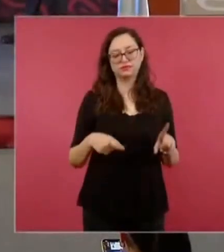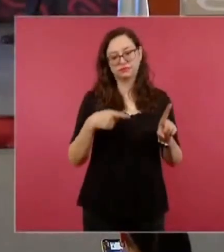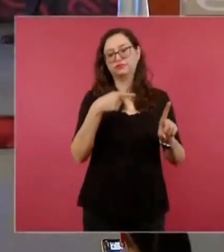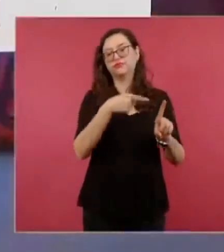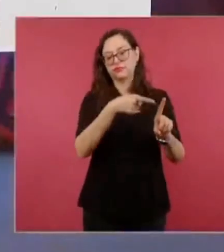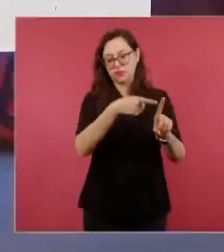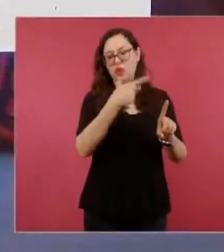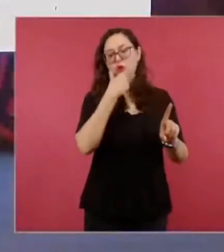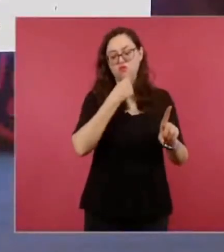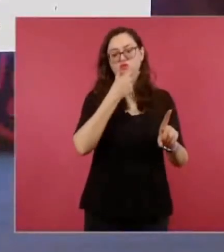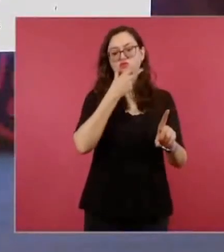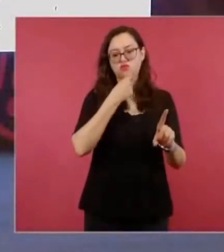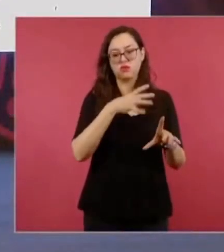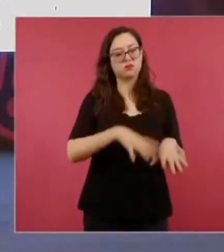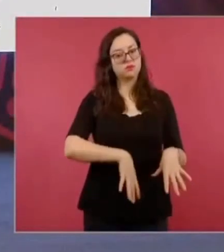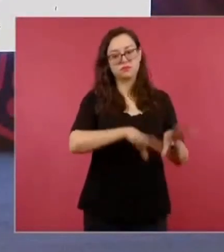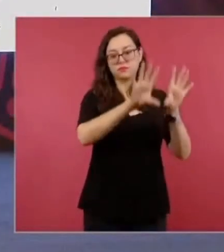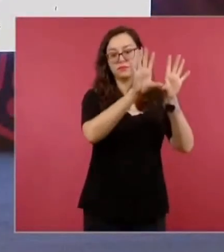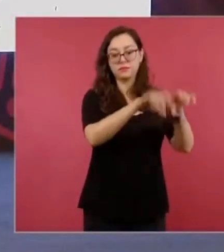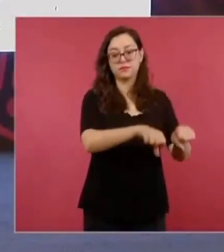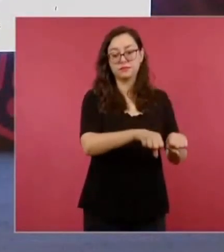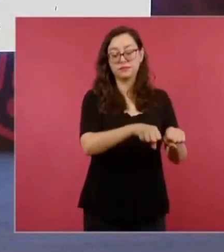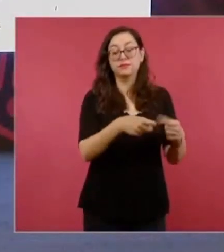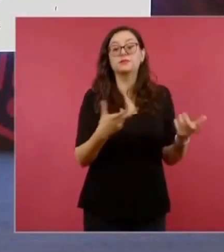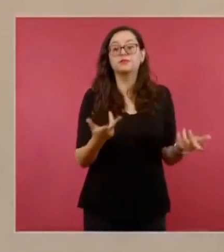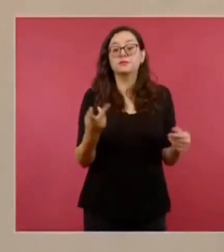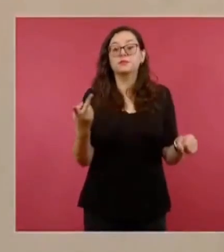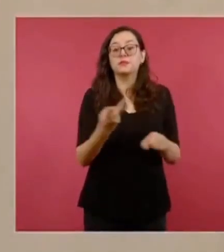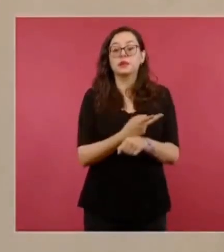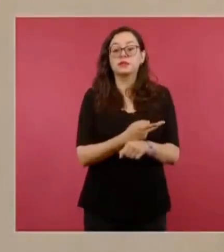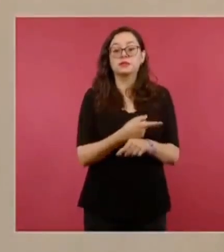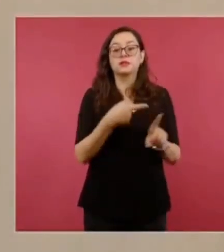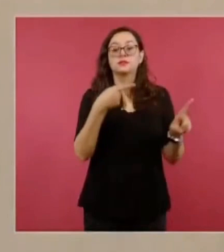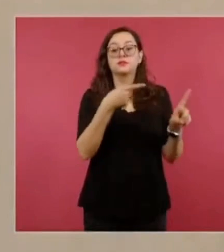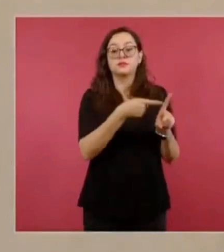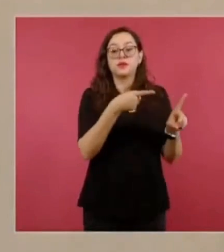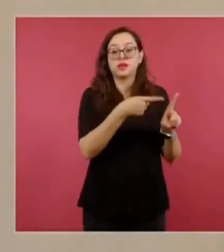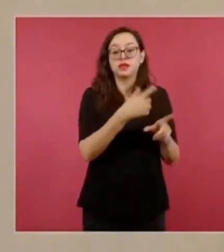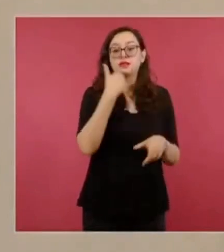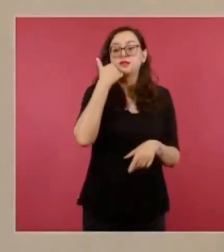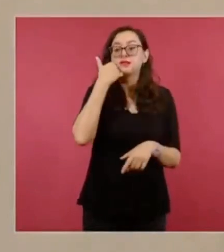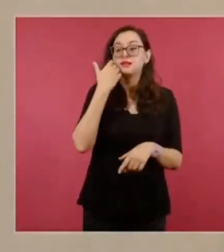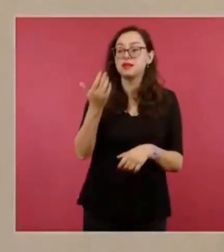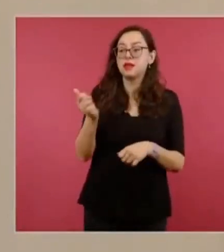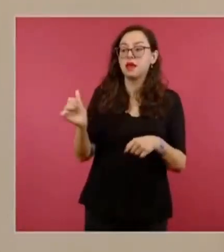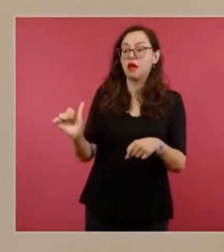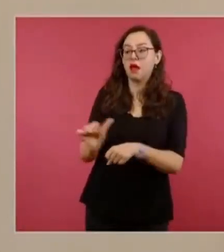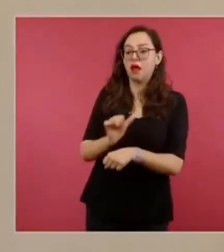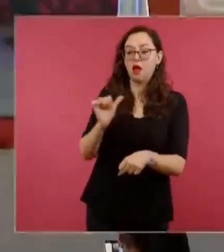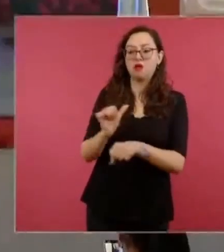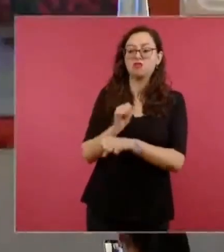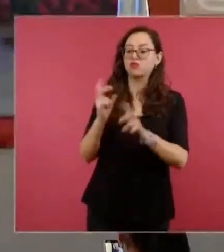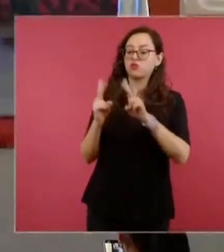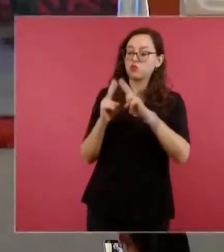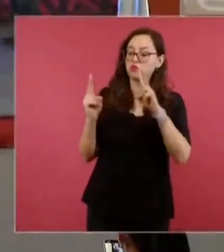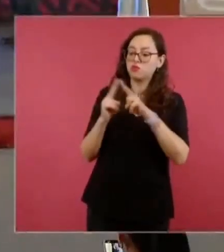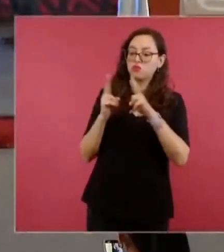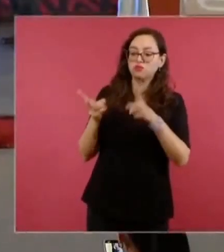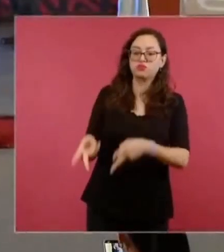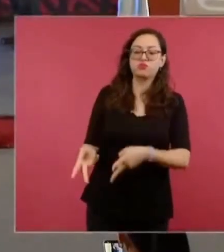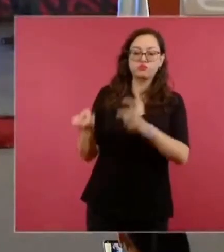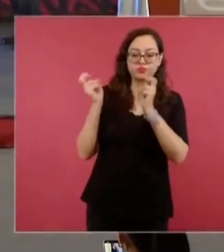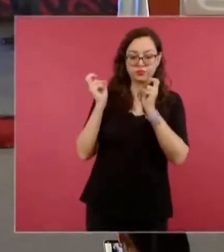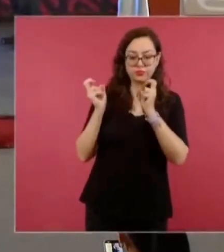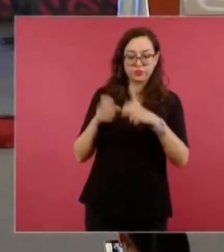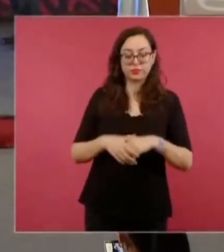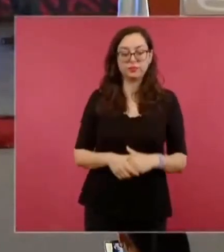parecer es el móvil del homicidio, fue el robo de la camioneta en que viajaban los oxisos. Adelante.